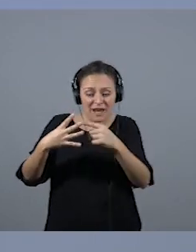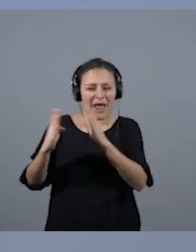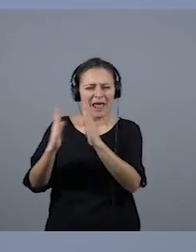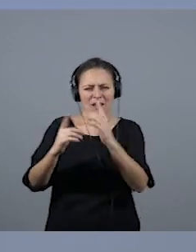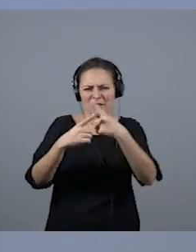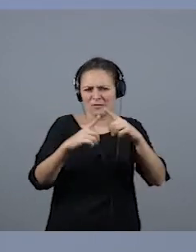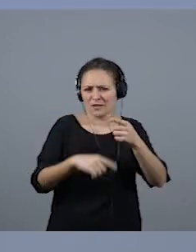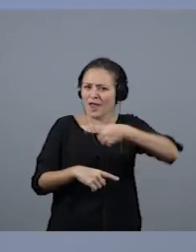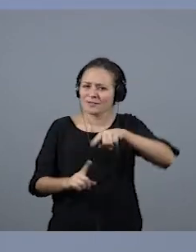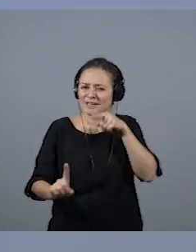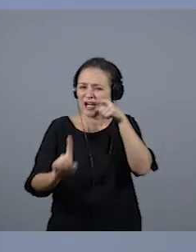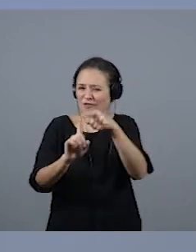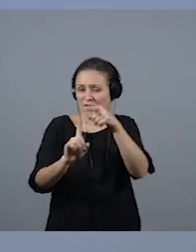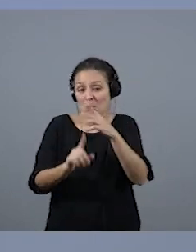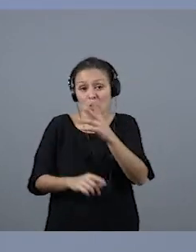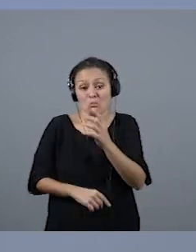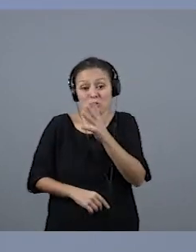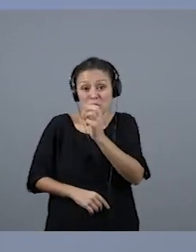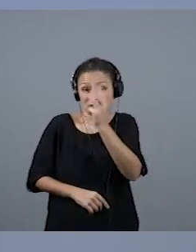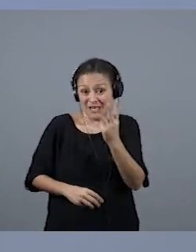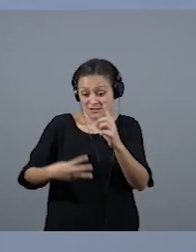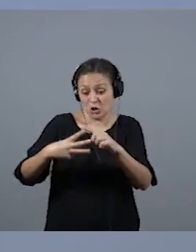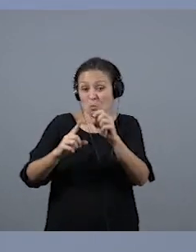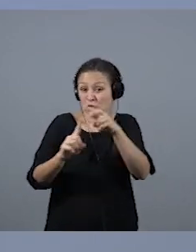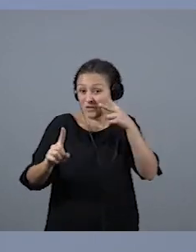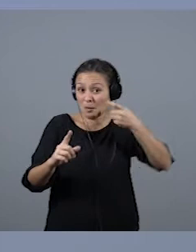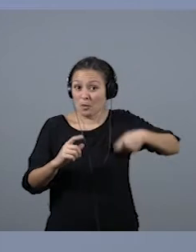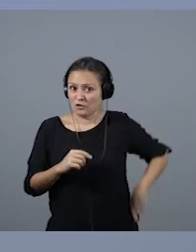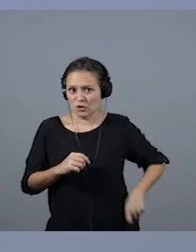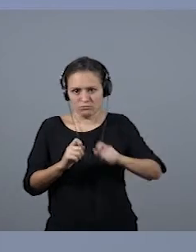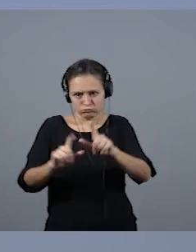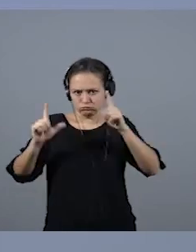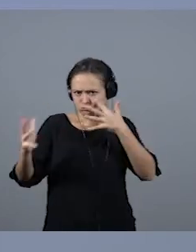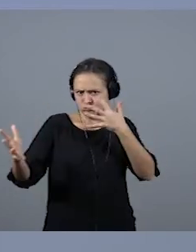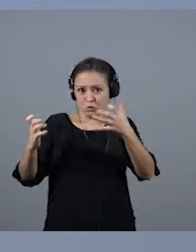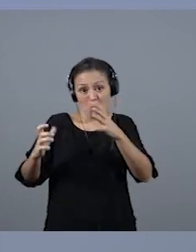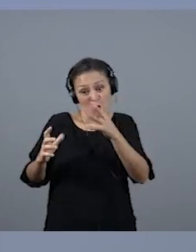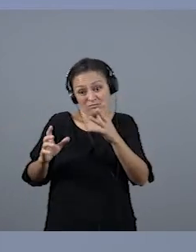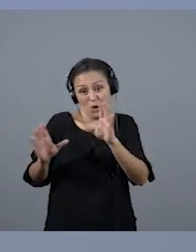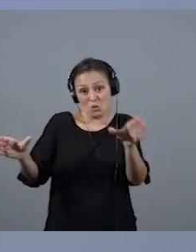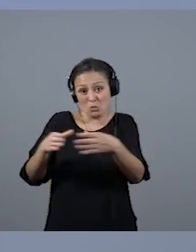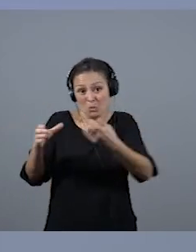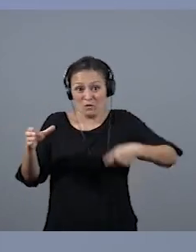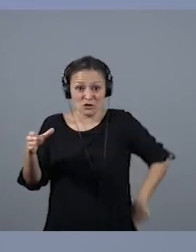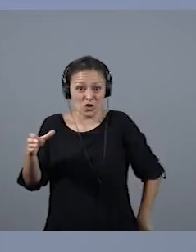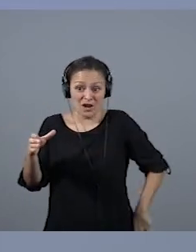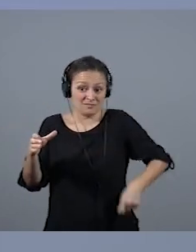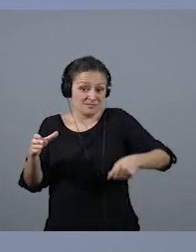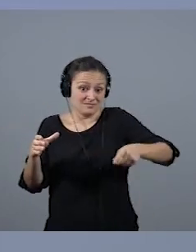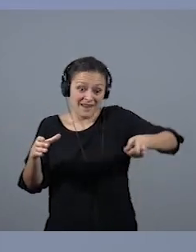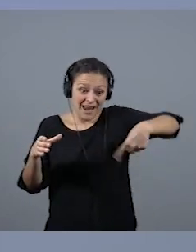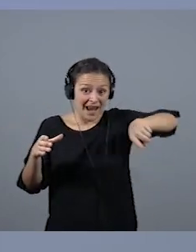Tanto a nivel personal como profesional destacaron, ya te digo, en un mundo en el que muchas de ellas